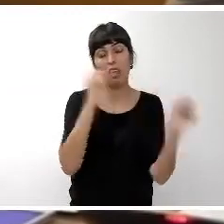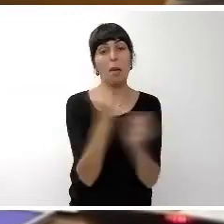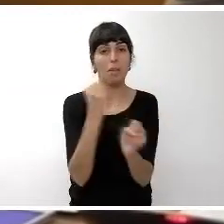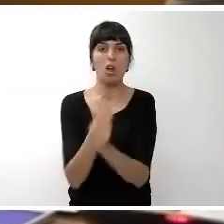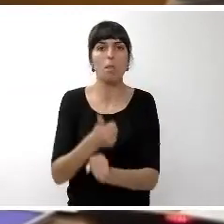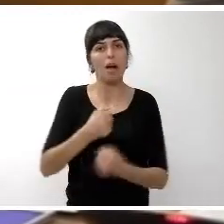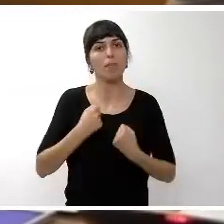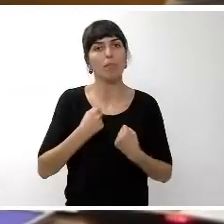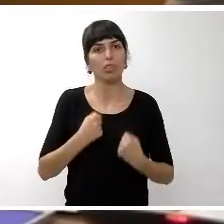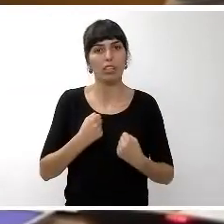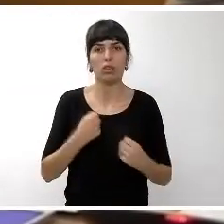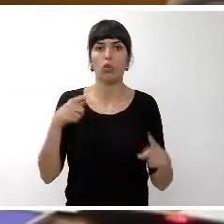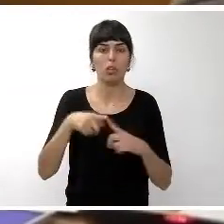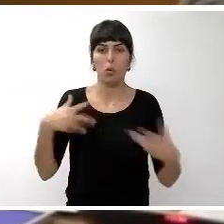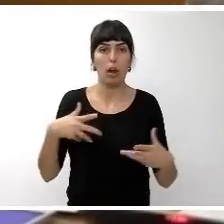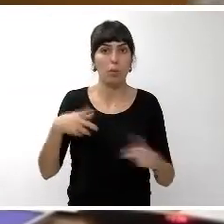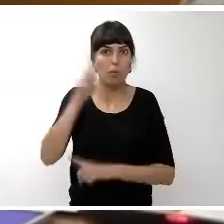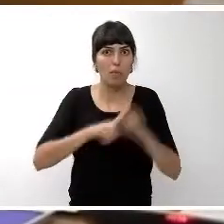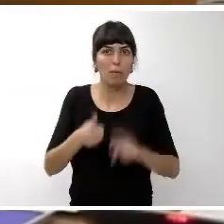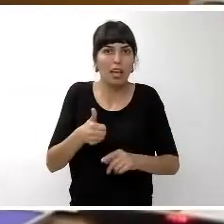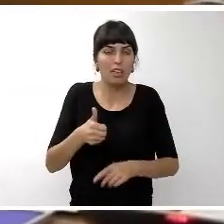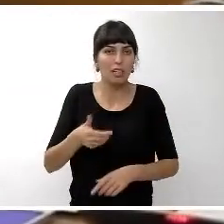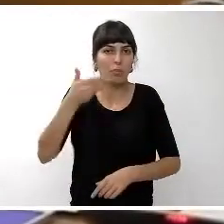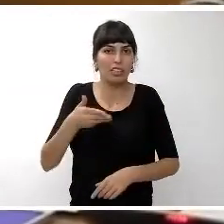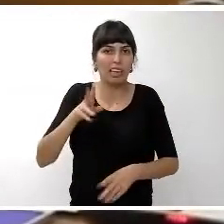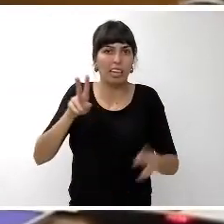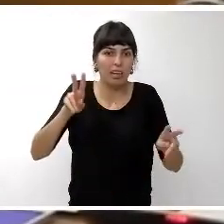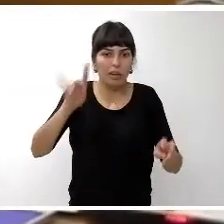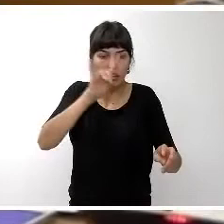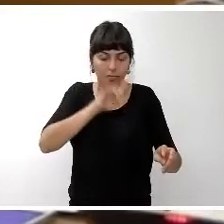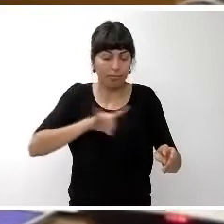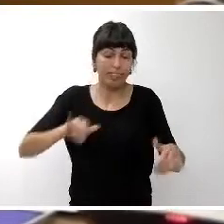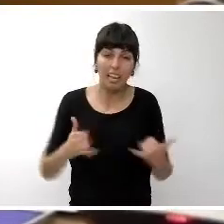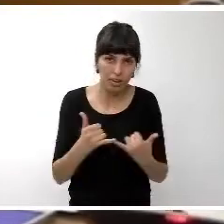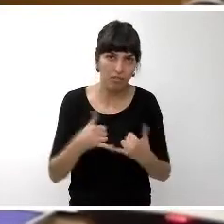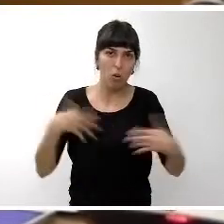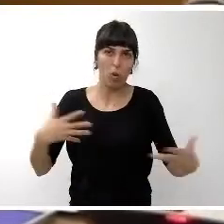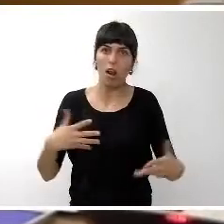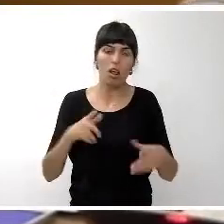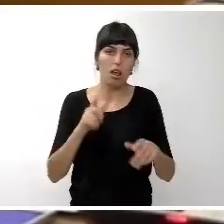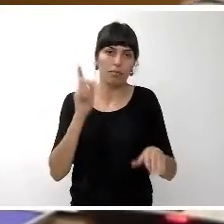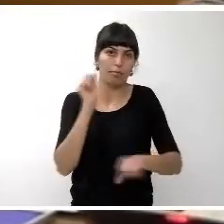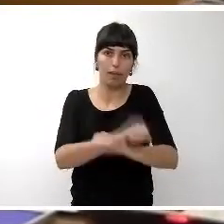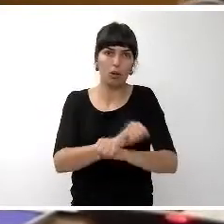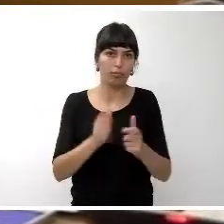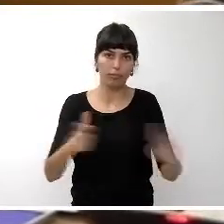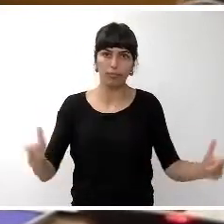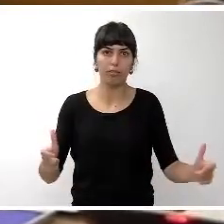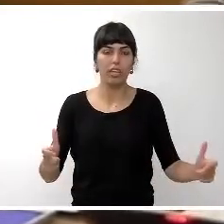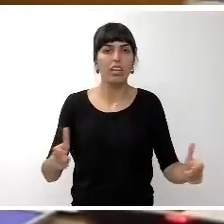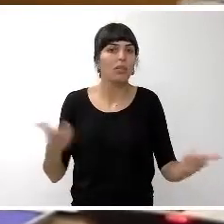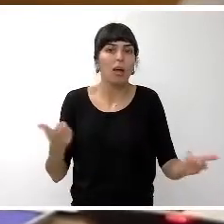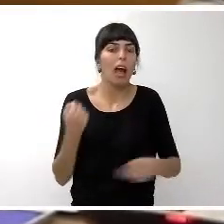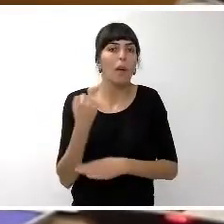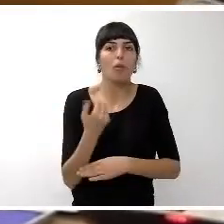paliar el problema más importante que tenemos en Tenerife la enorme tasa de paro por ejemplo en el ámbito de la agricultura y a pesar de que reconocemos